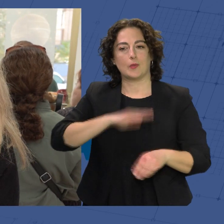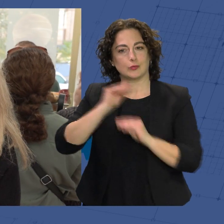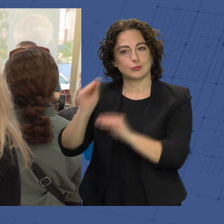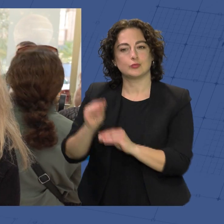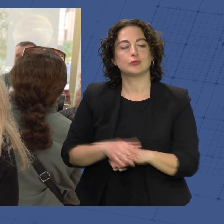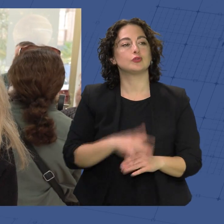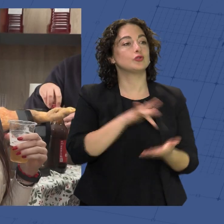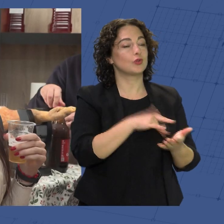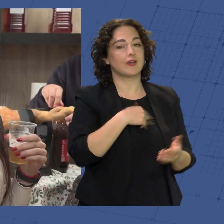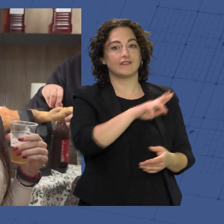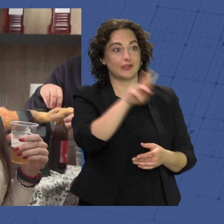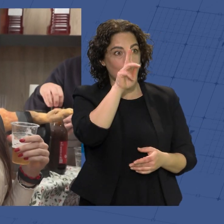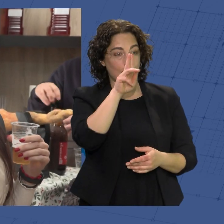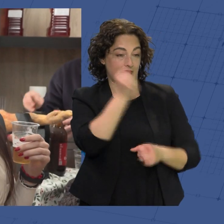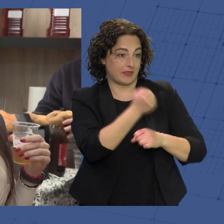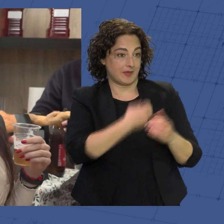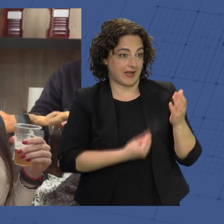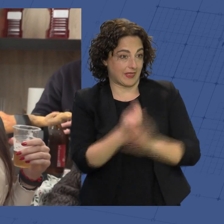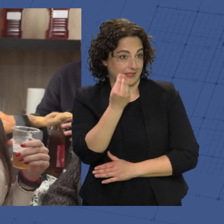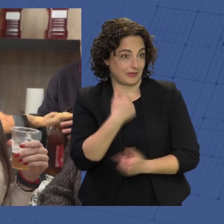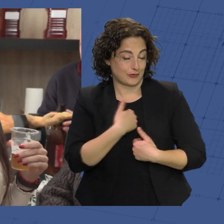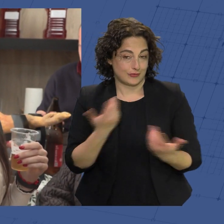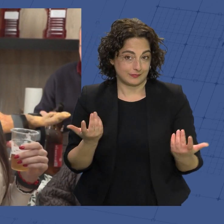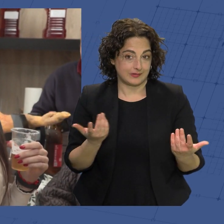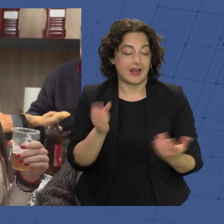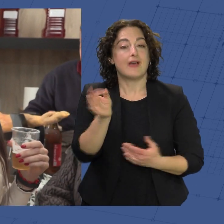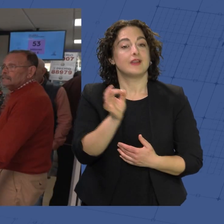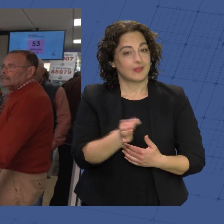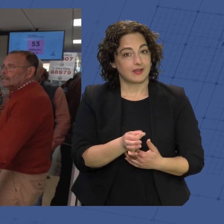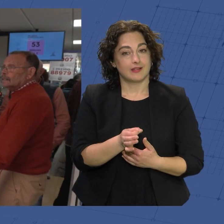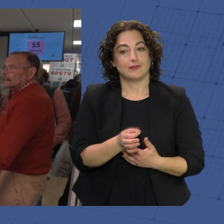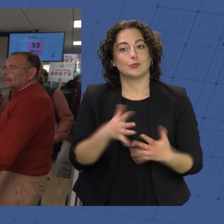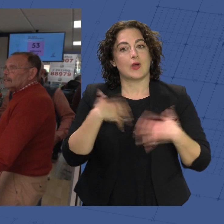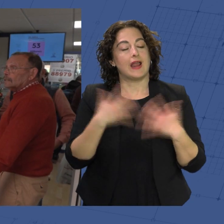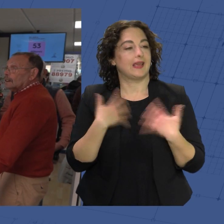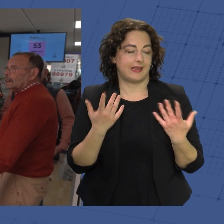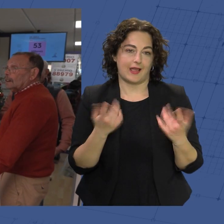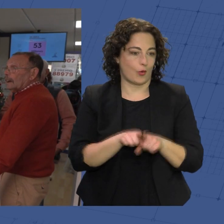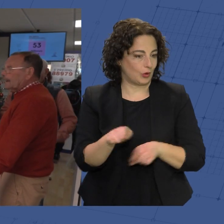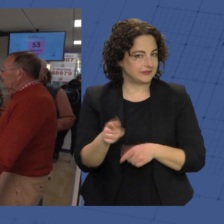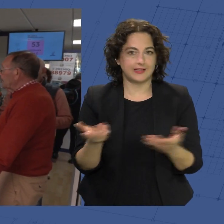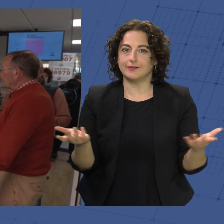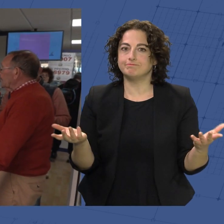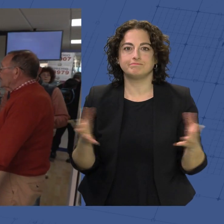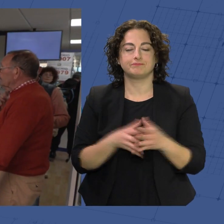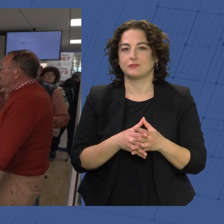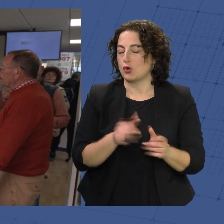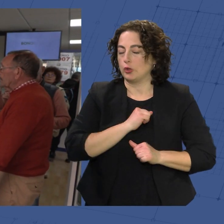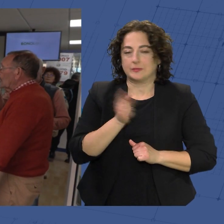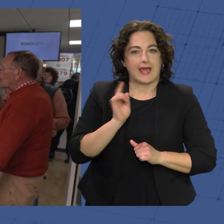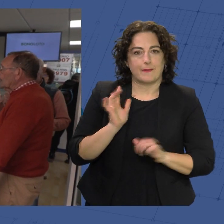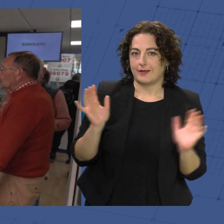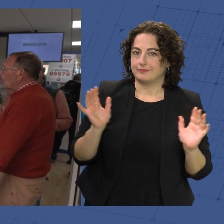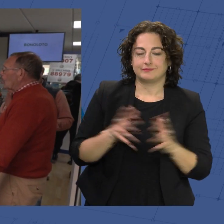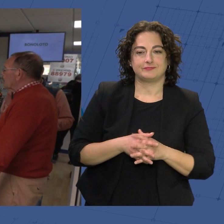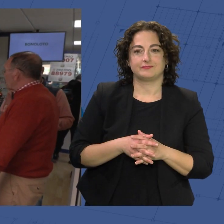22 de diciembre, nací, y la verdad que una alegría como esta no me lo esperaba, o